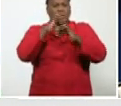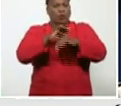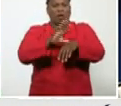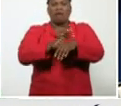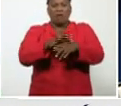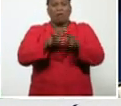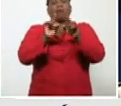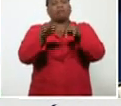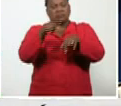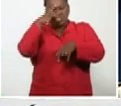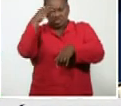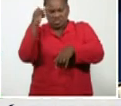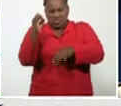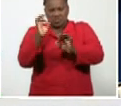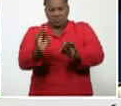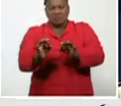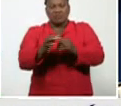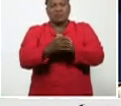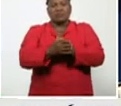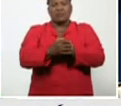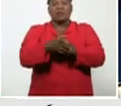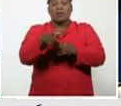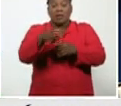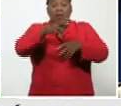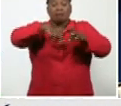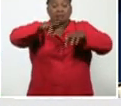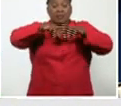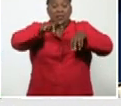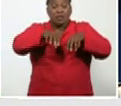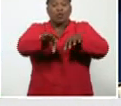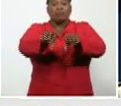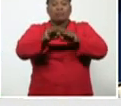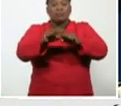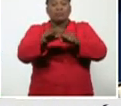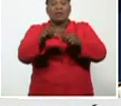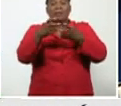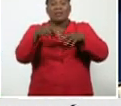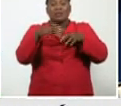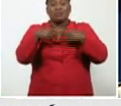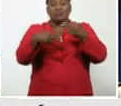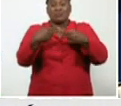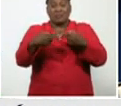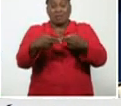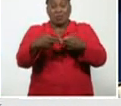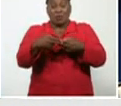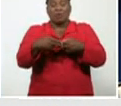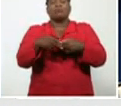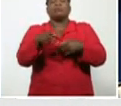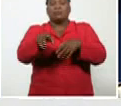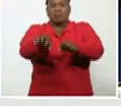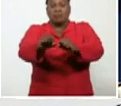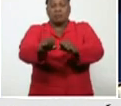referimos, que salió por el estudio poblacional. Y de esta forma se acumulan